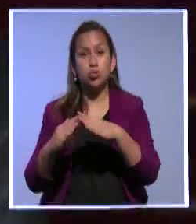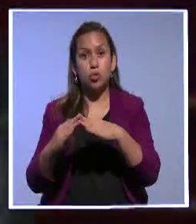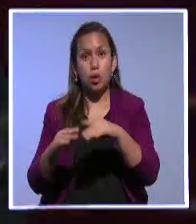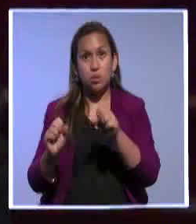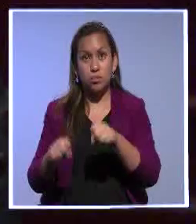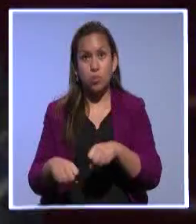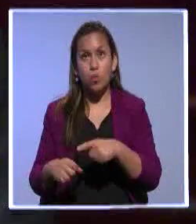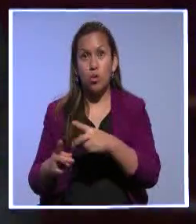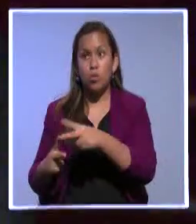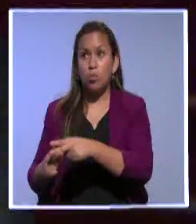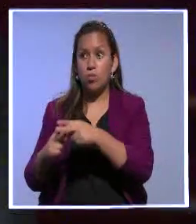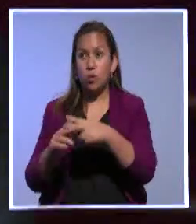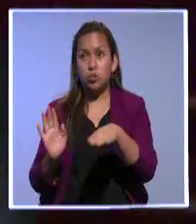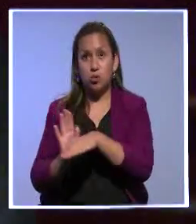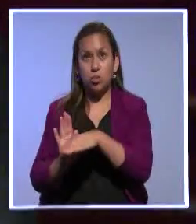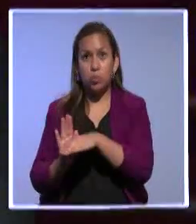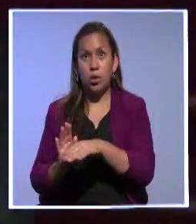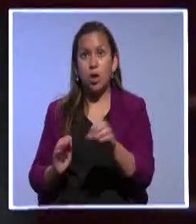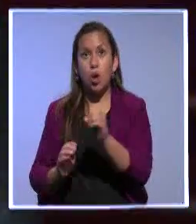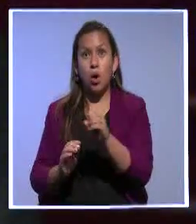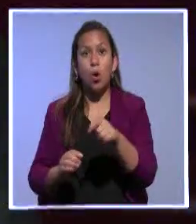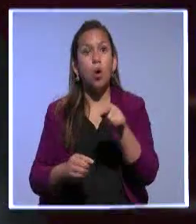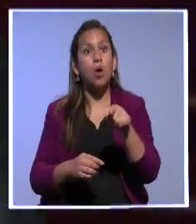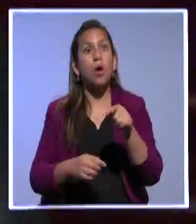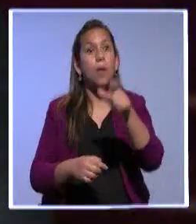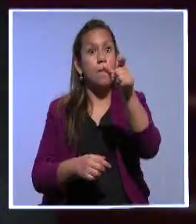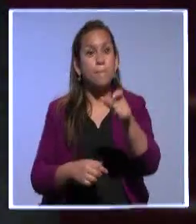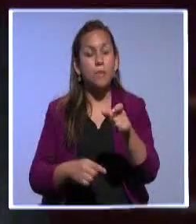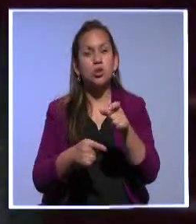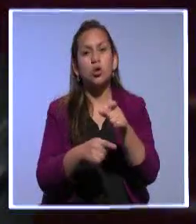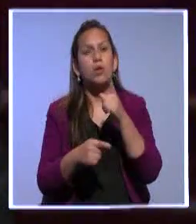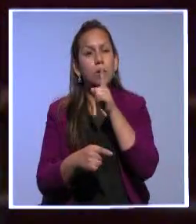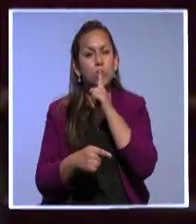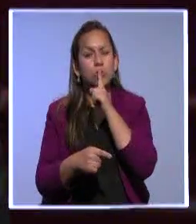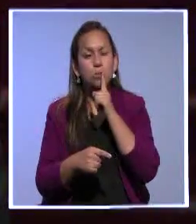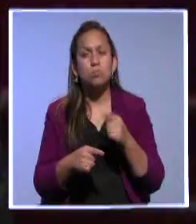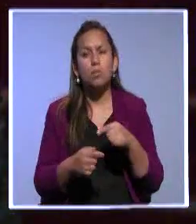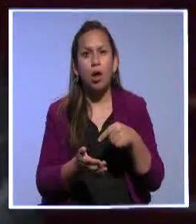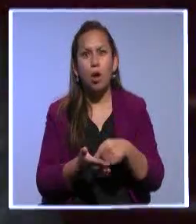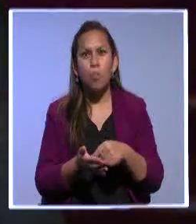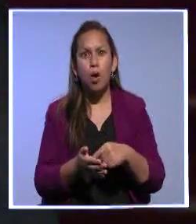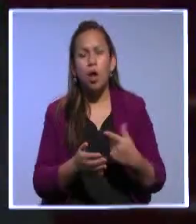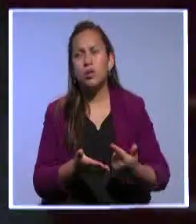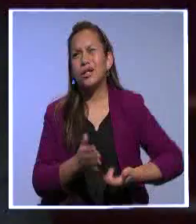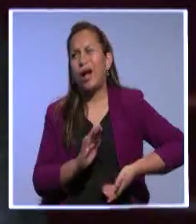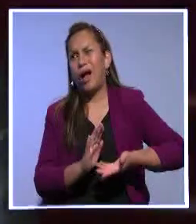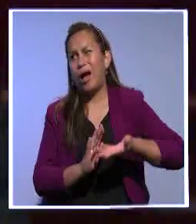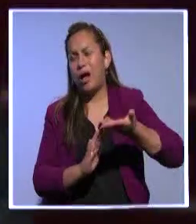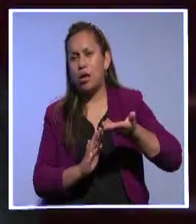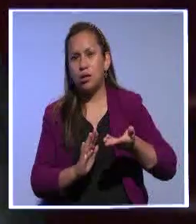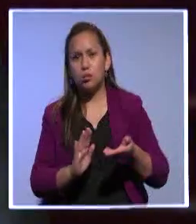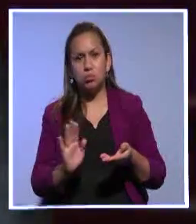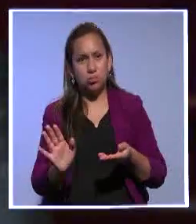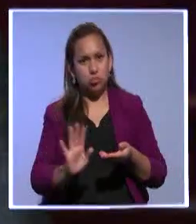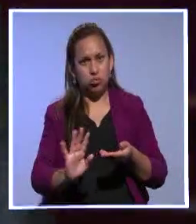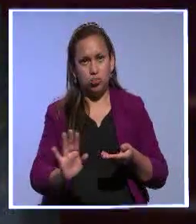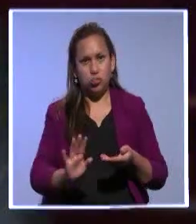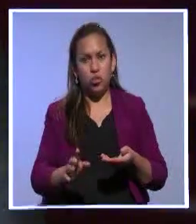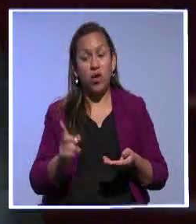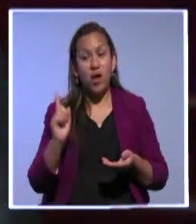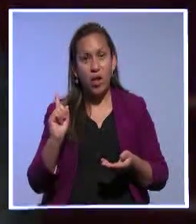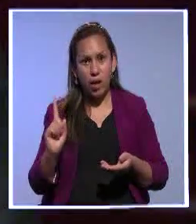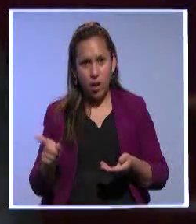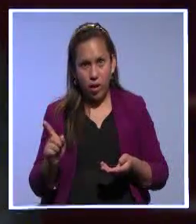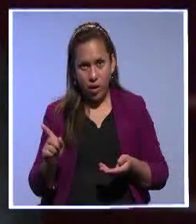compararía un préstamo de un banco al préstamo de un chulquero. Eso es lo que se tiene que ver. O si las inversiones provienen de un fondo lícito o del narcotráfico. Entonces, en esa